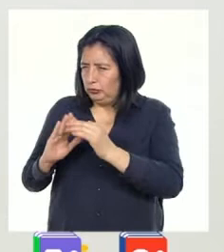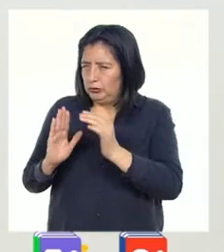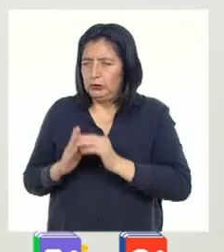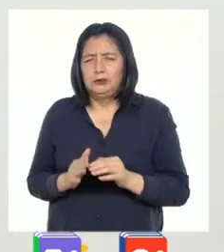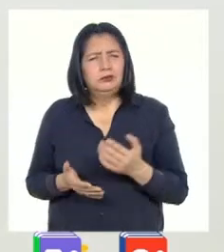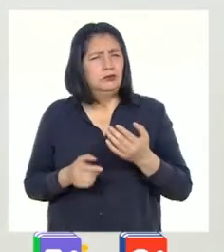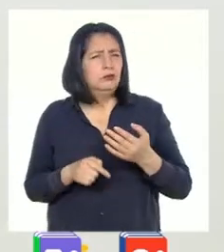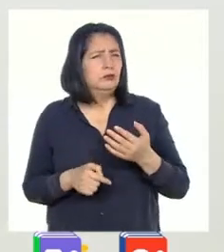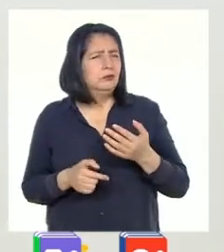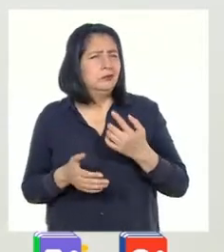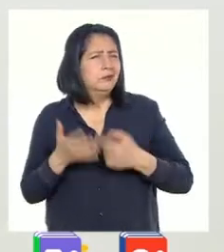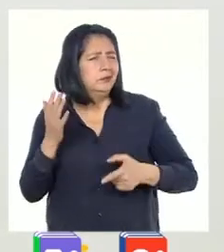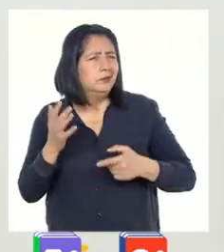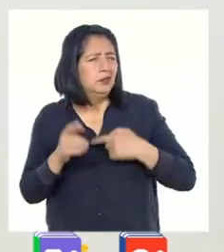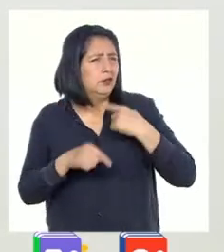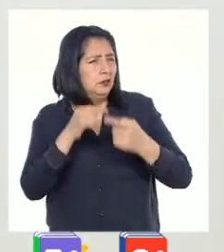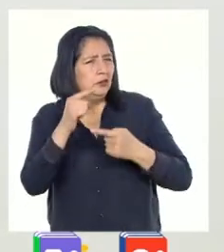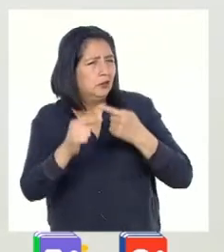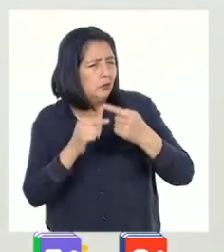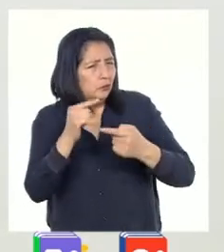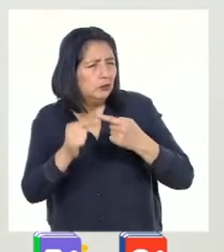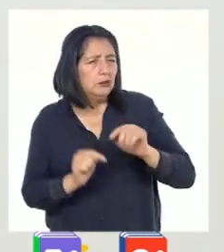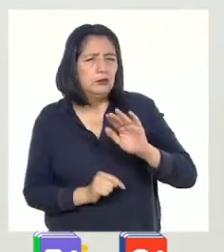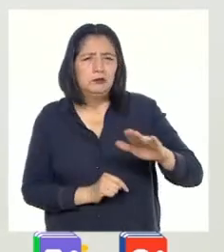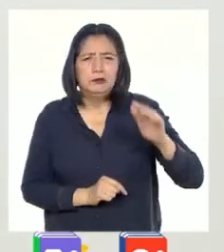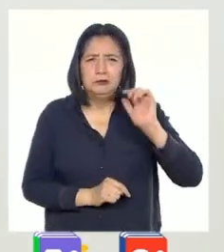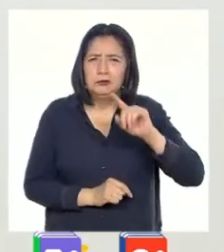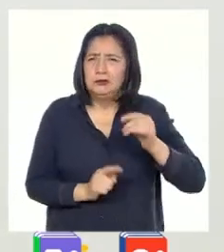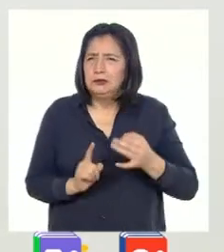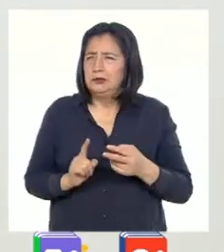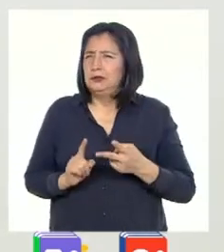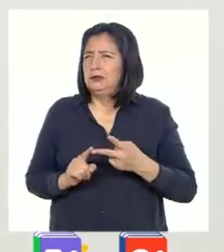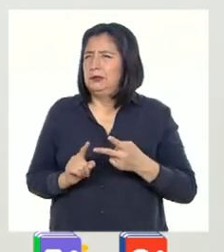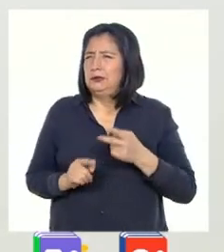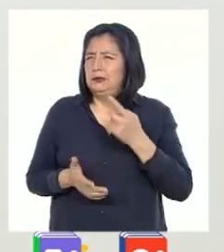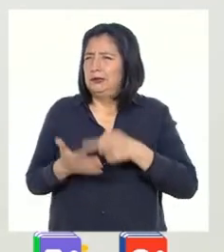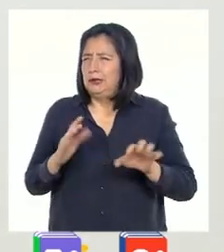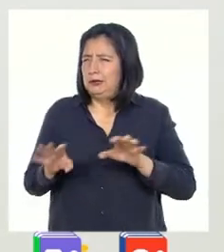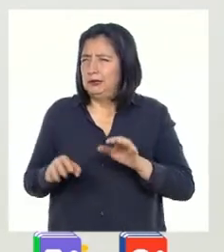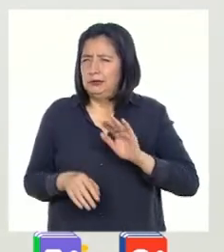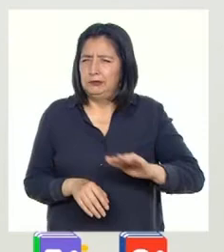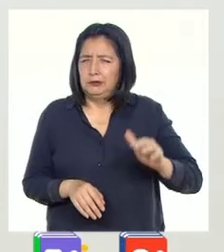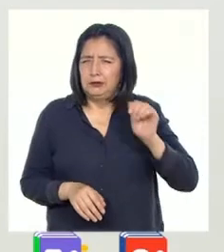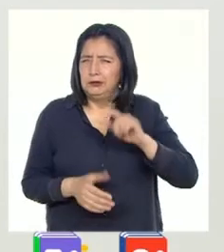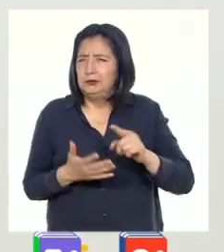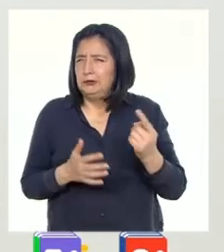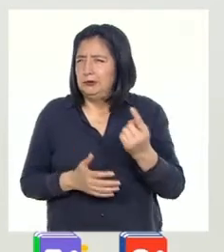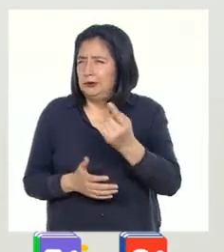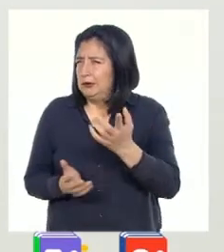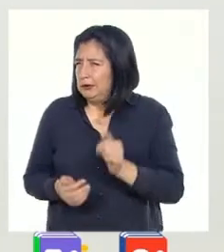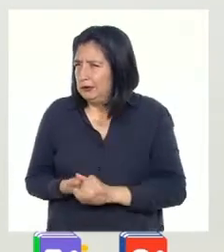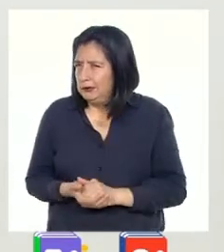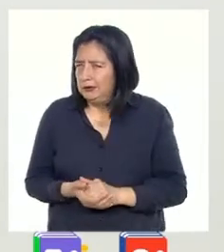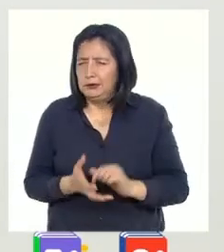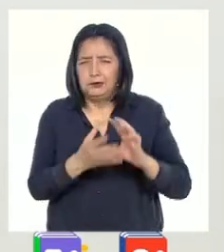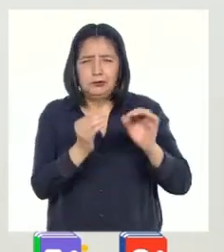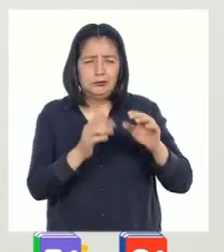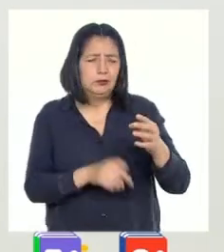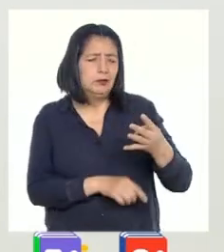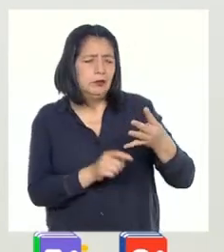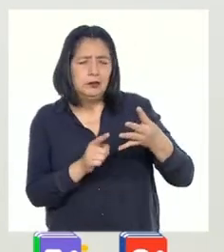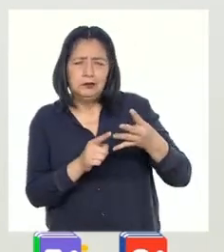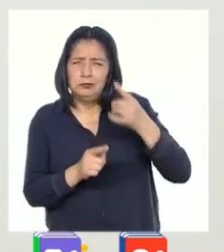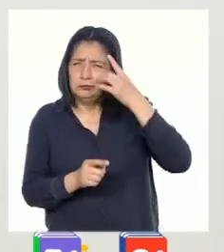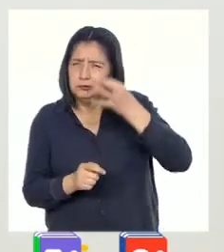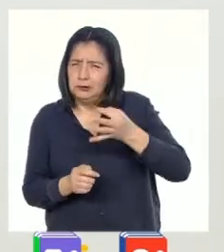¿De qué tratan los testimonios de las niñas y los niños? ¿Qué hacían los niños en cada caso? ¿Crees que